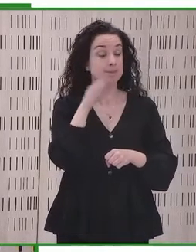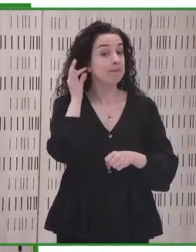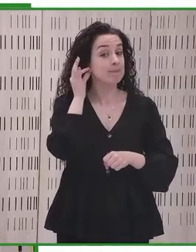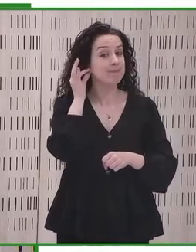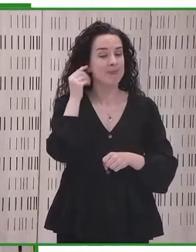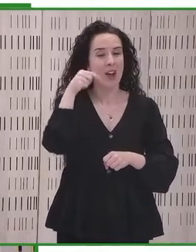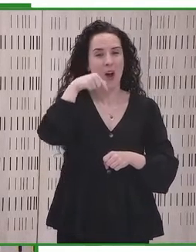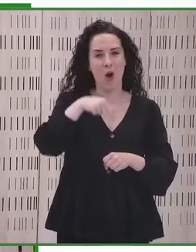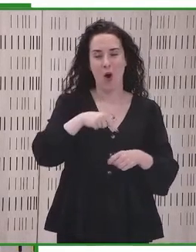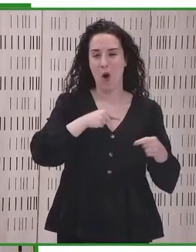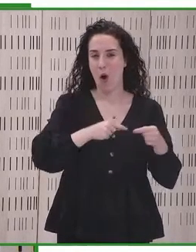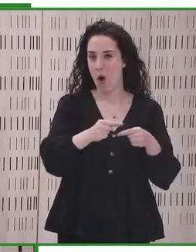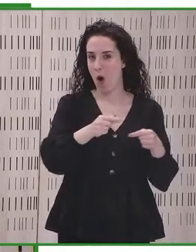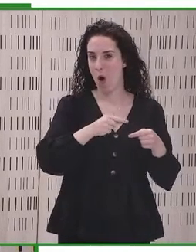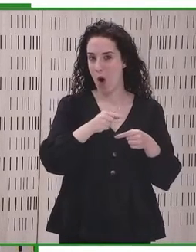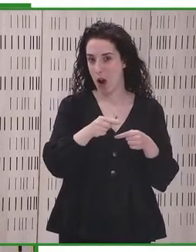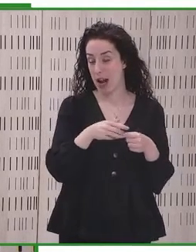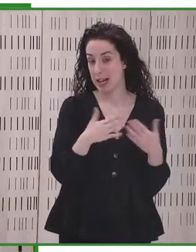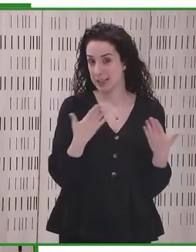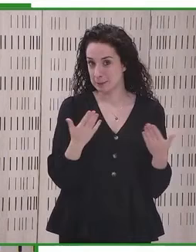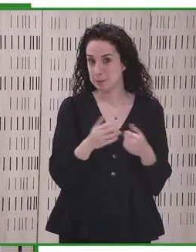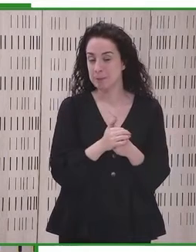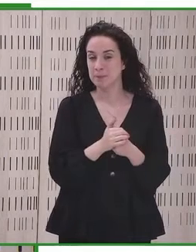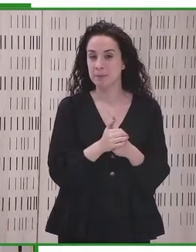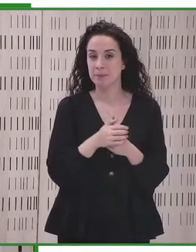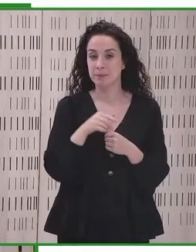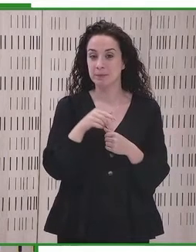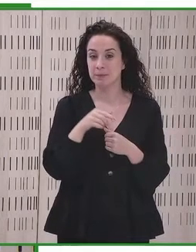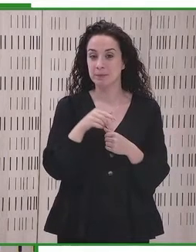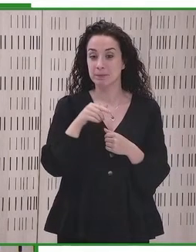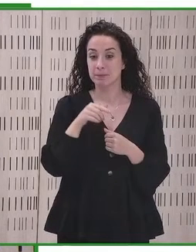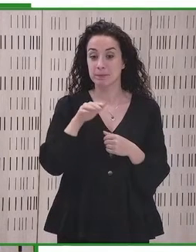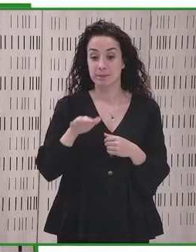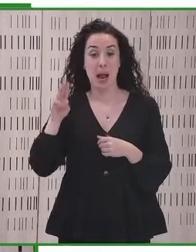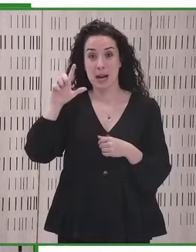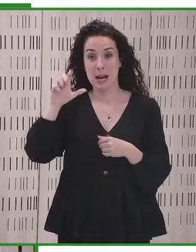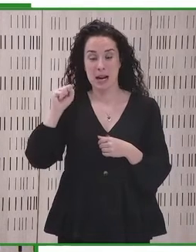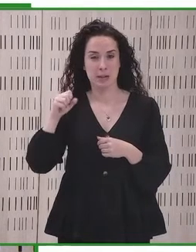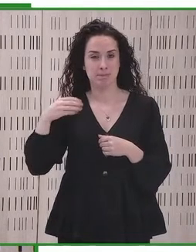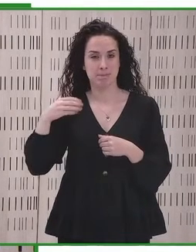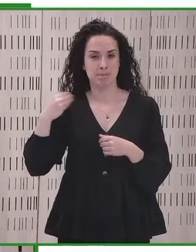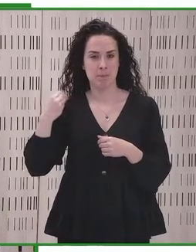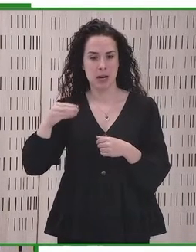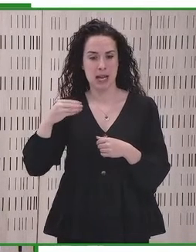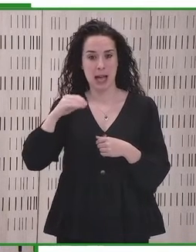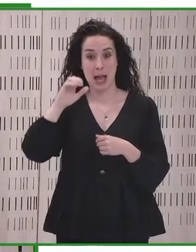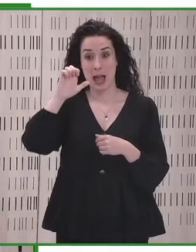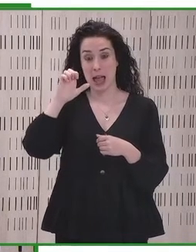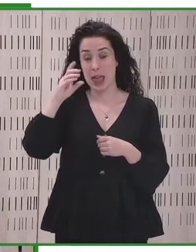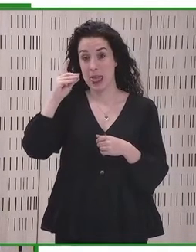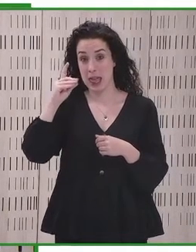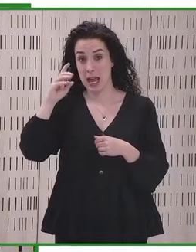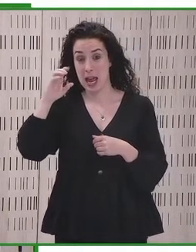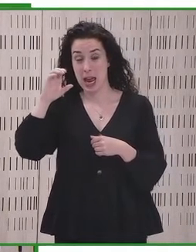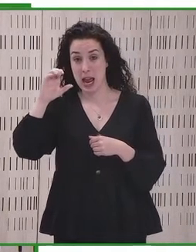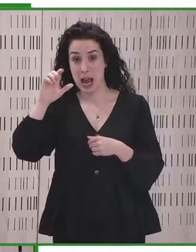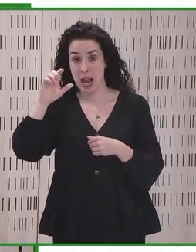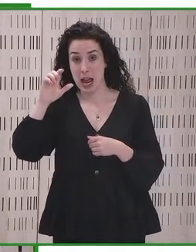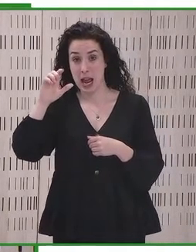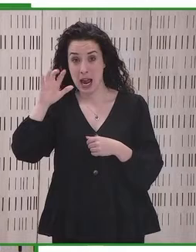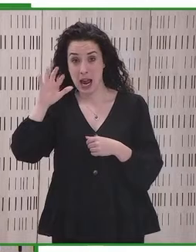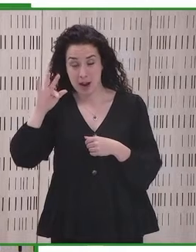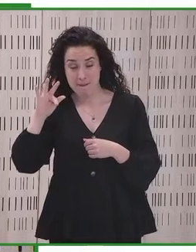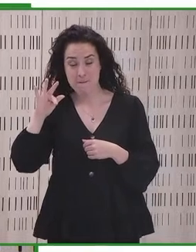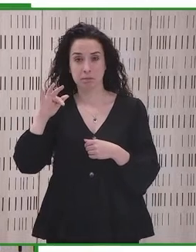en trabajo con la Comisión Europea y también en la Estrategia Europea de Discapacidad